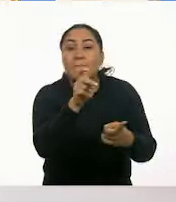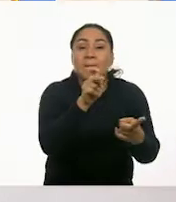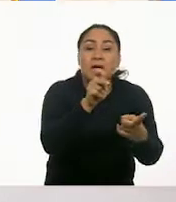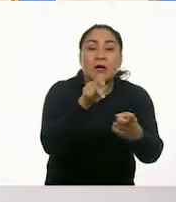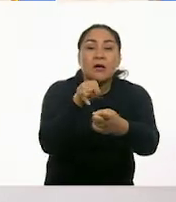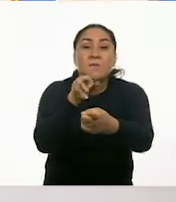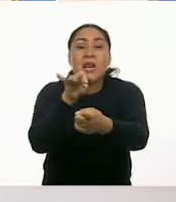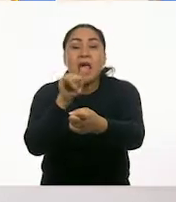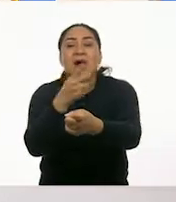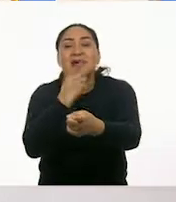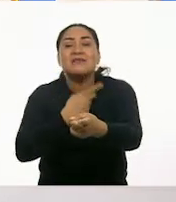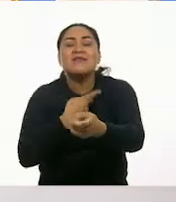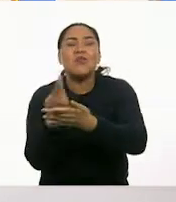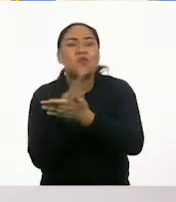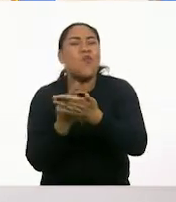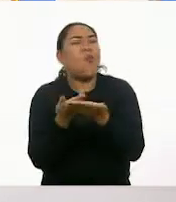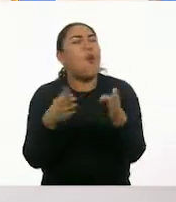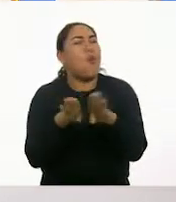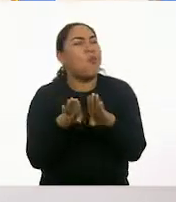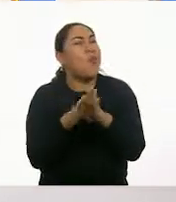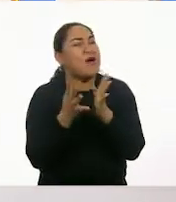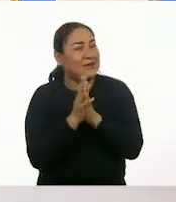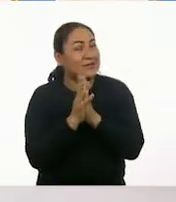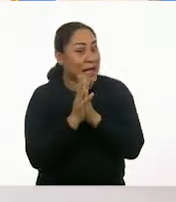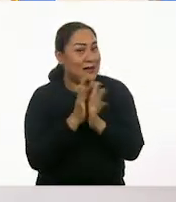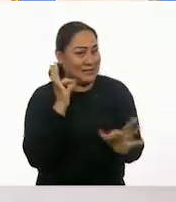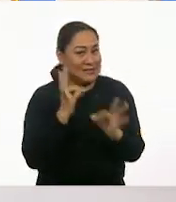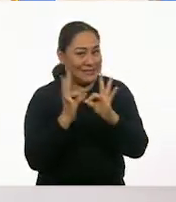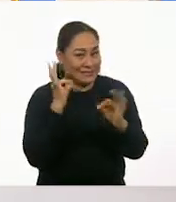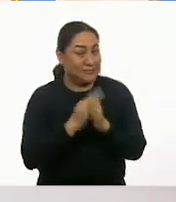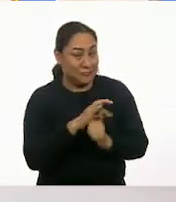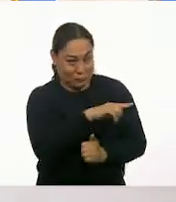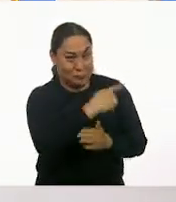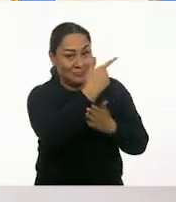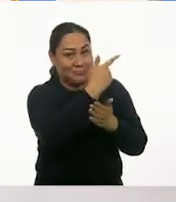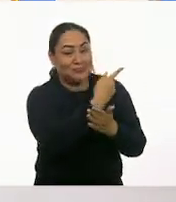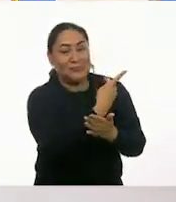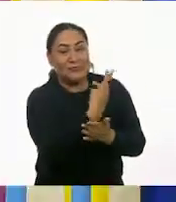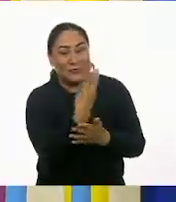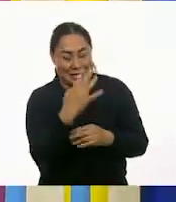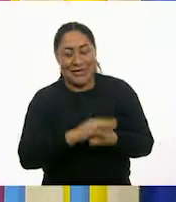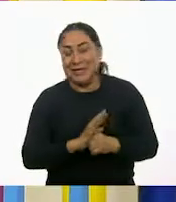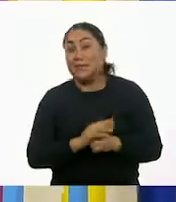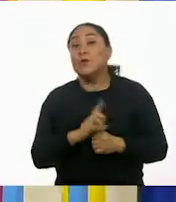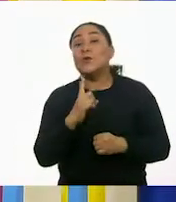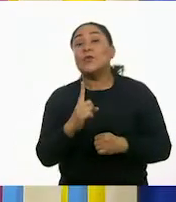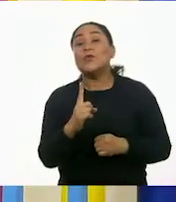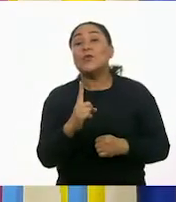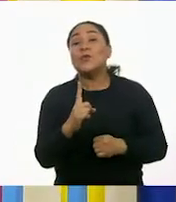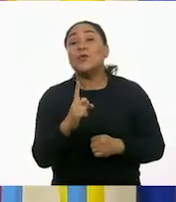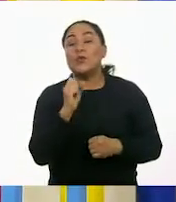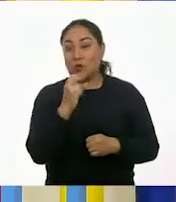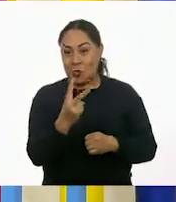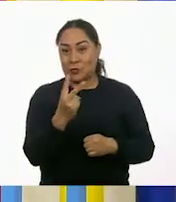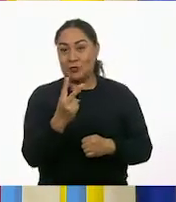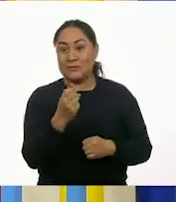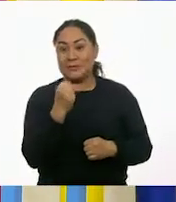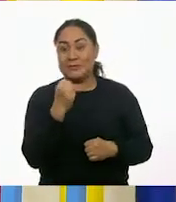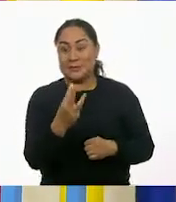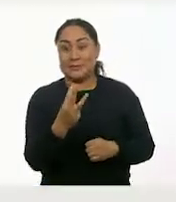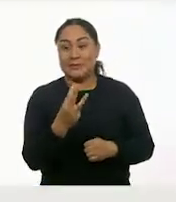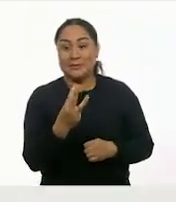dibujarías? Estamos listos. Ezequiel, cuenta. Una, dos, tres, uno, dos,